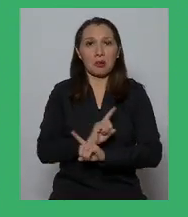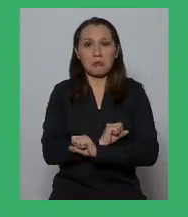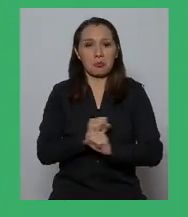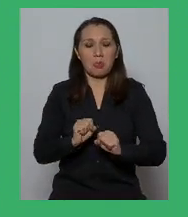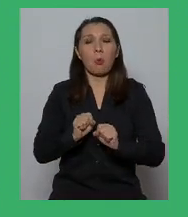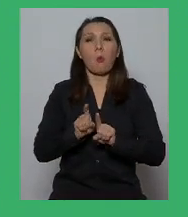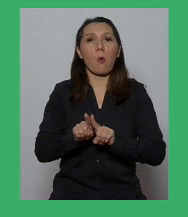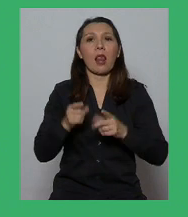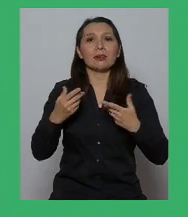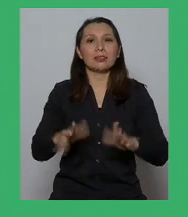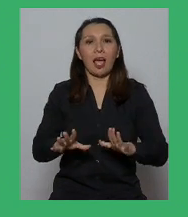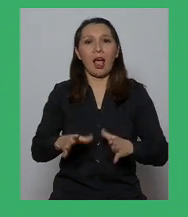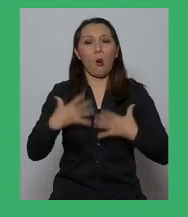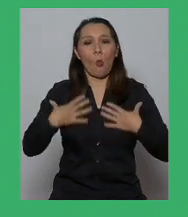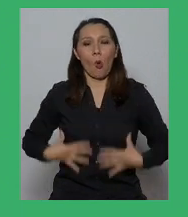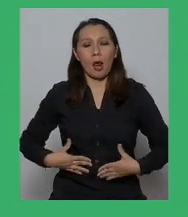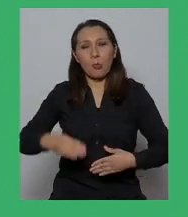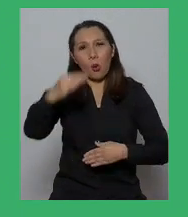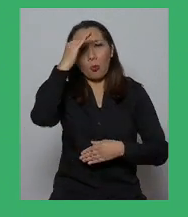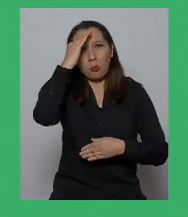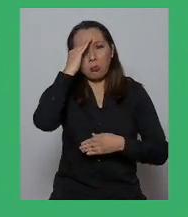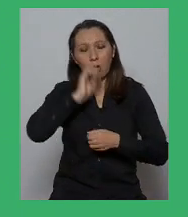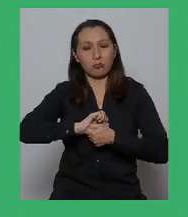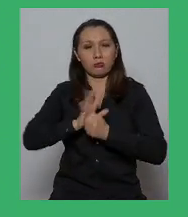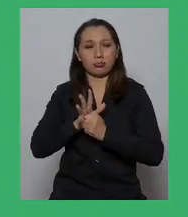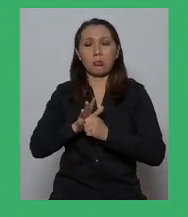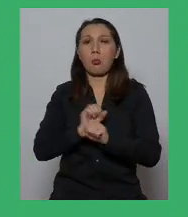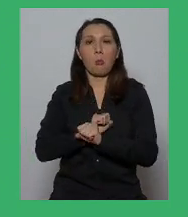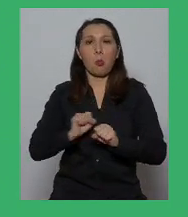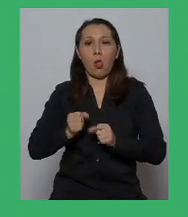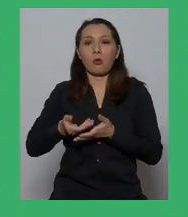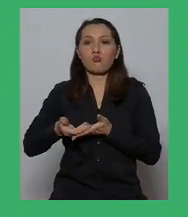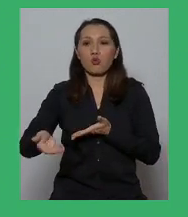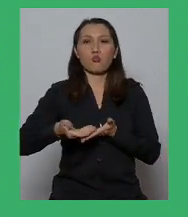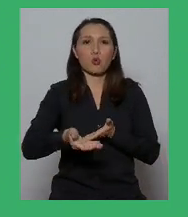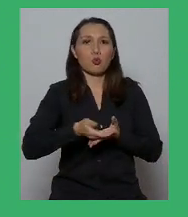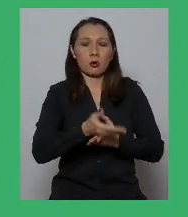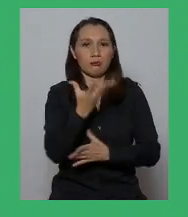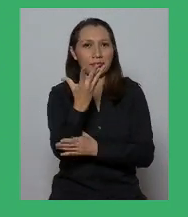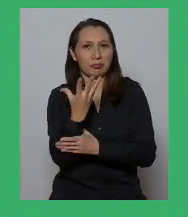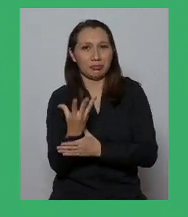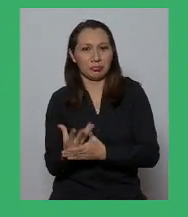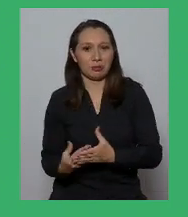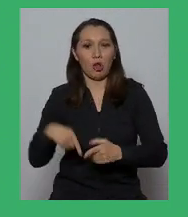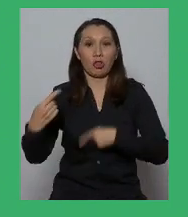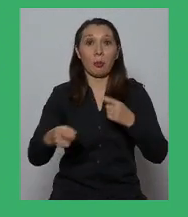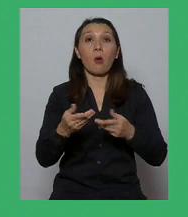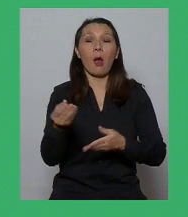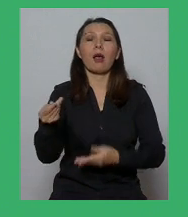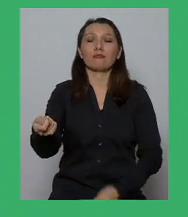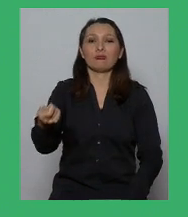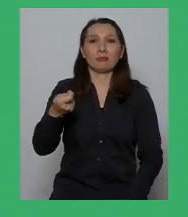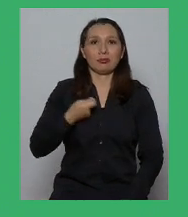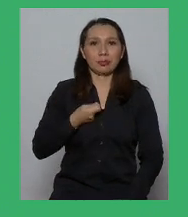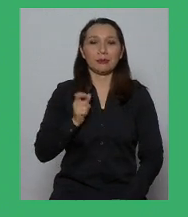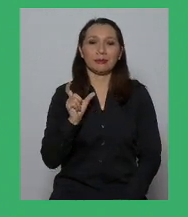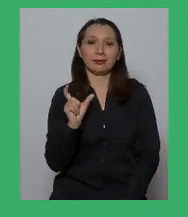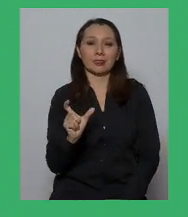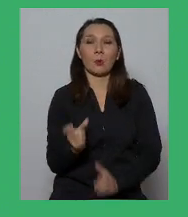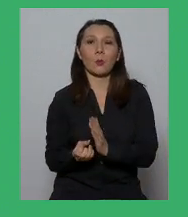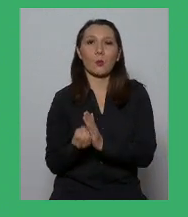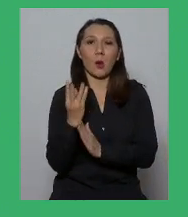también no son capaces de transmitir esta enfermedad a otros. Esto